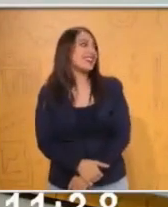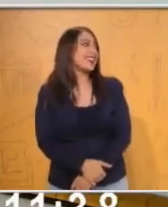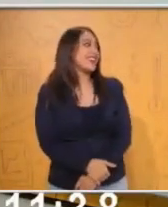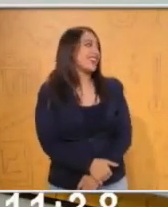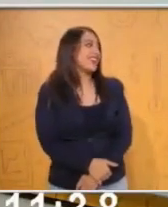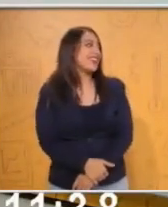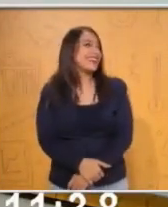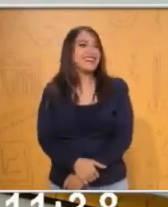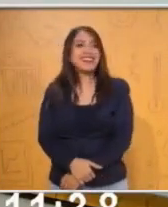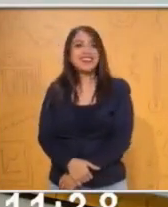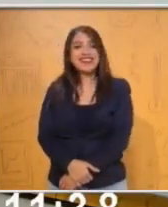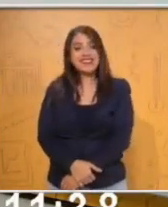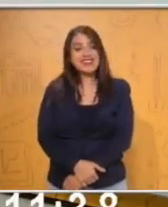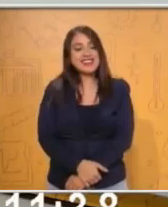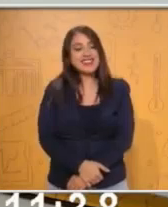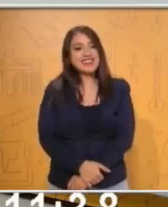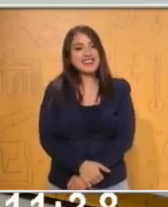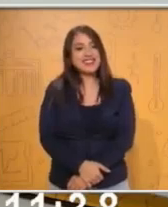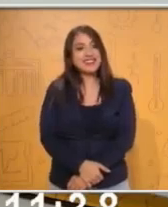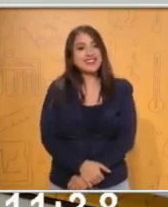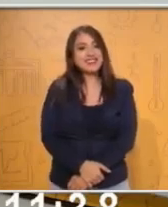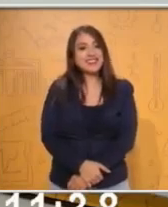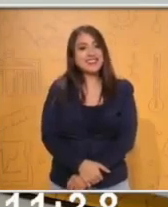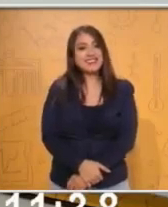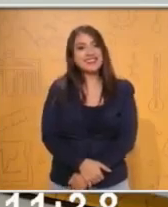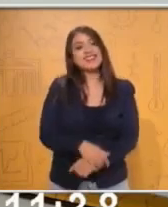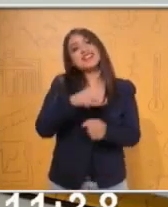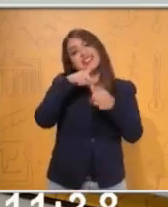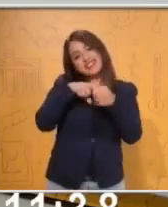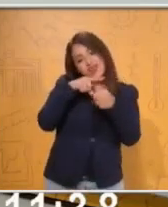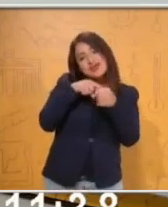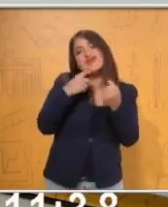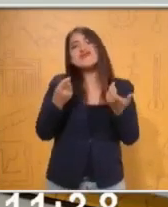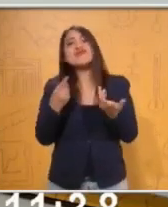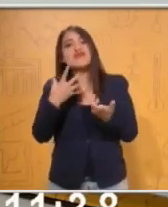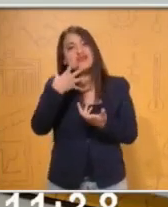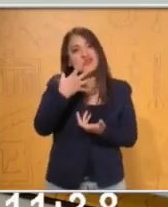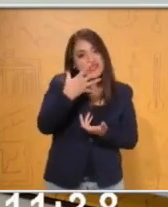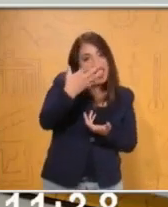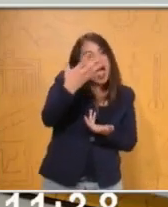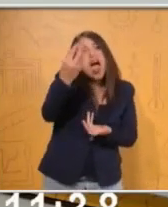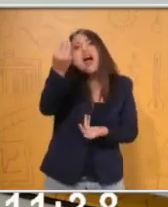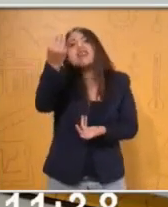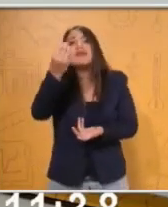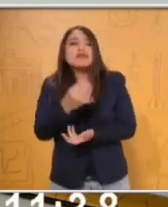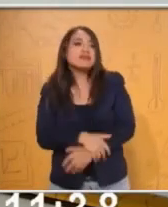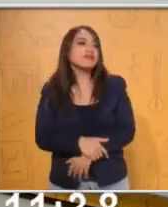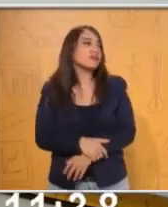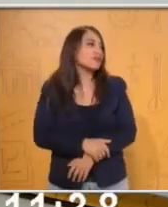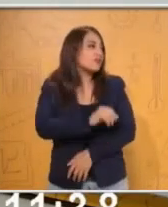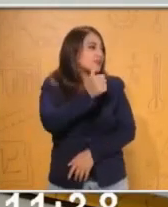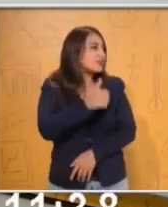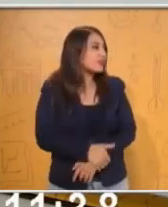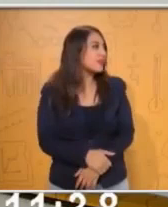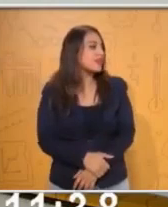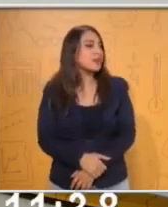Pues de la pista de colorido y largo pico. Colorido y largo pico. ¿Hay otra pista? A ver, ¿quién nos puede ayudar a